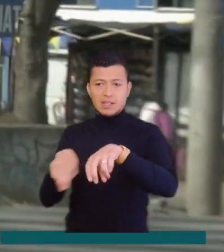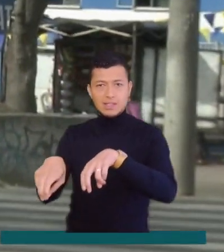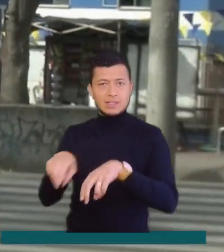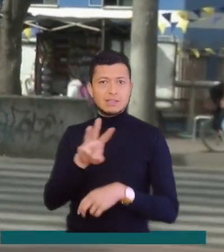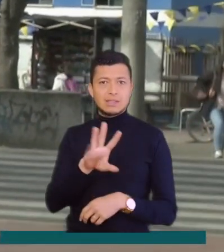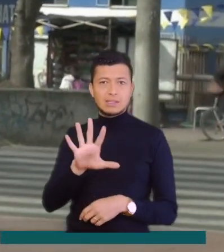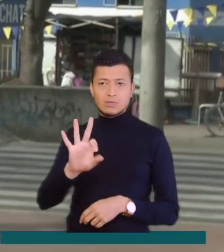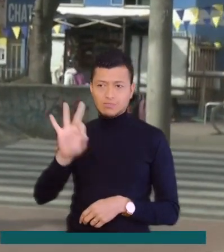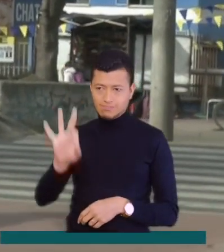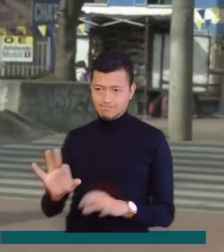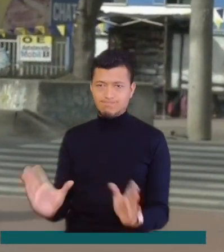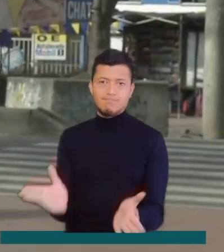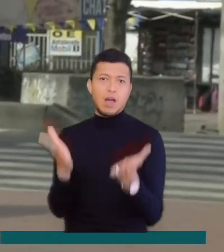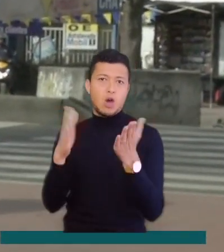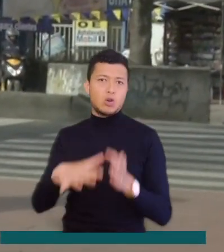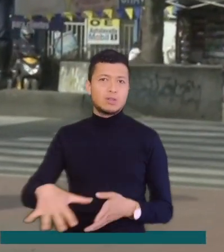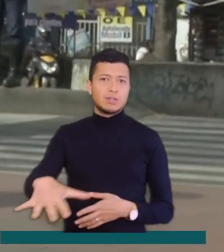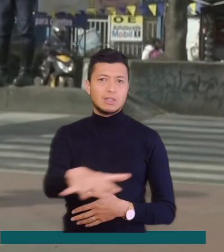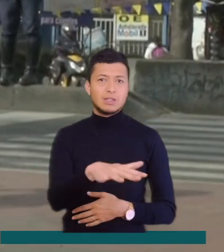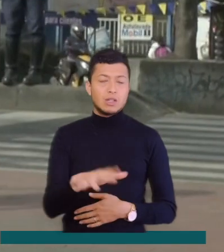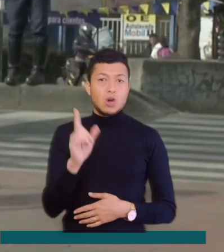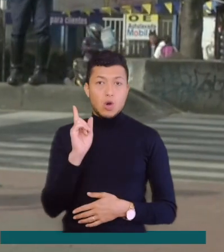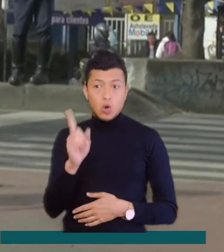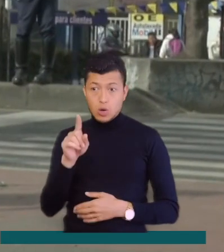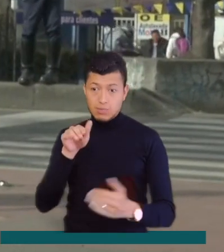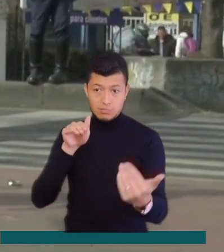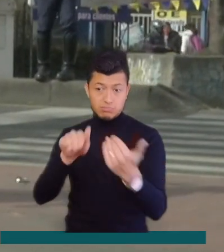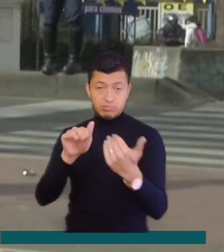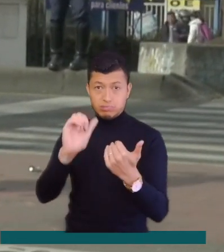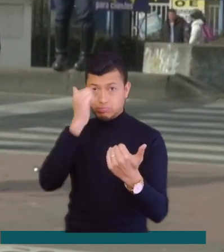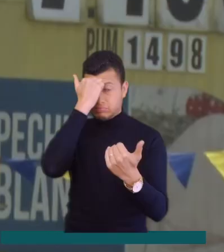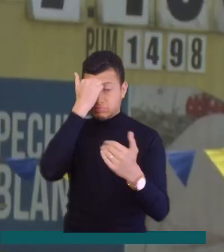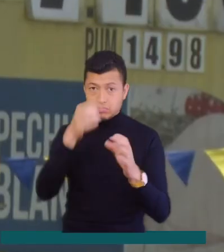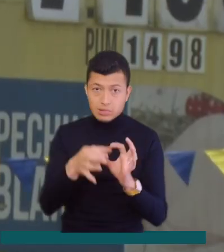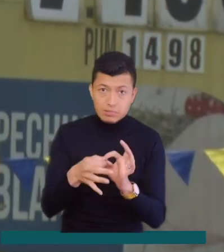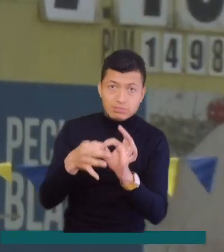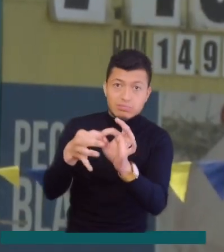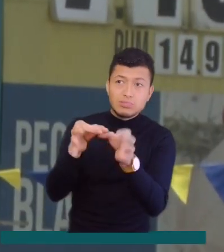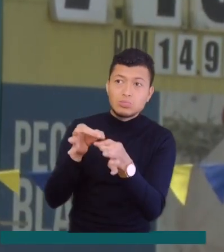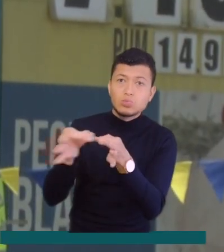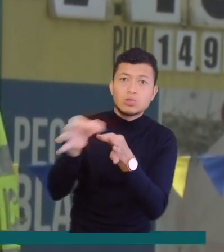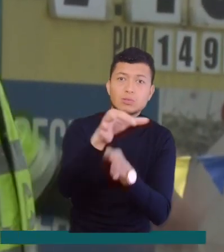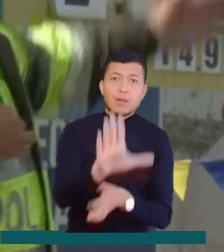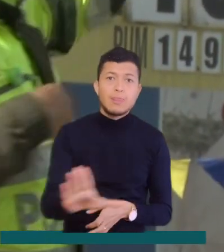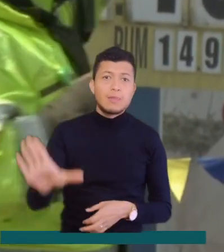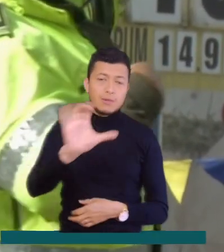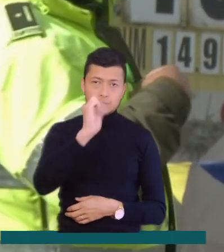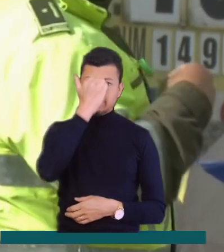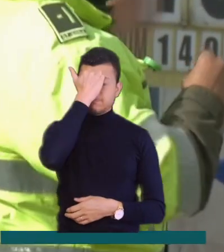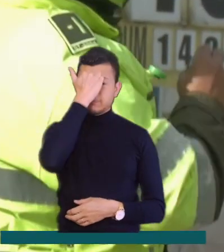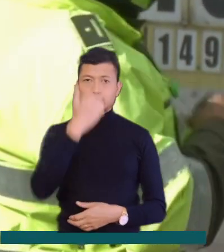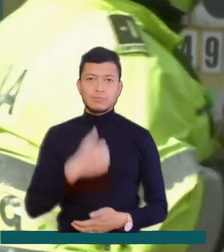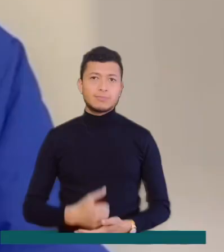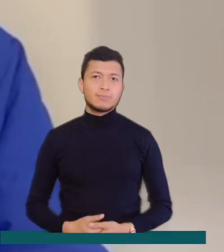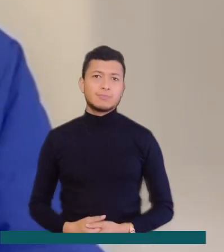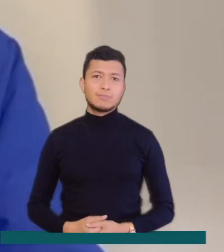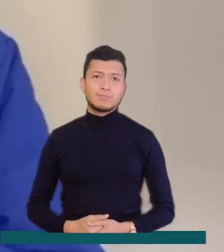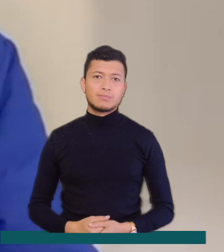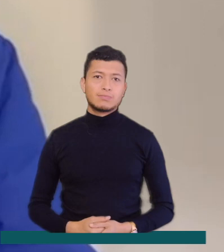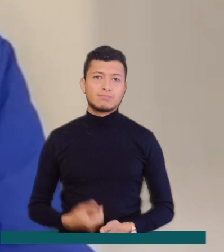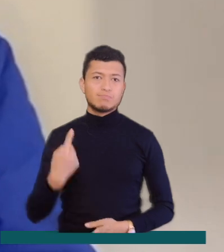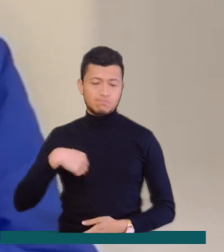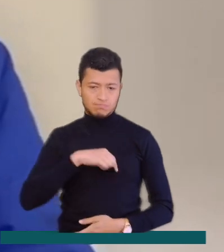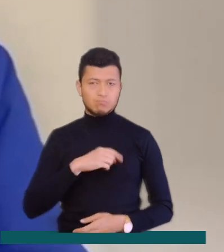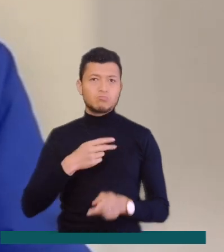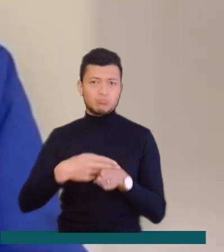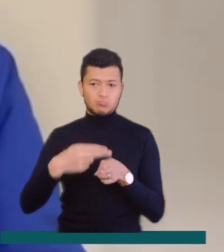punto en un 35%, por ser una de las principales vías que conecta la capital con municipios del departamento. Estaremos haciendo un reversible que